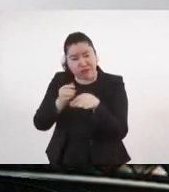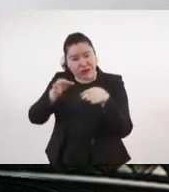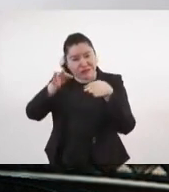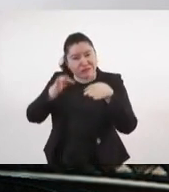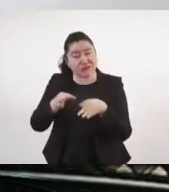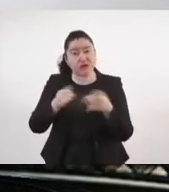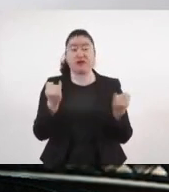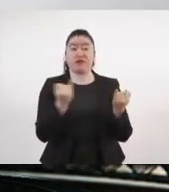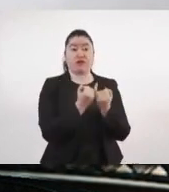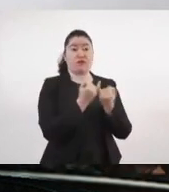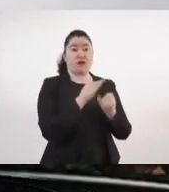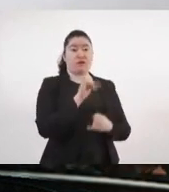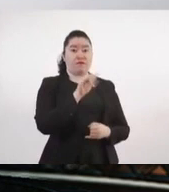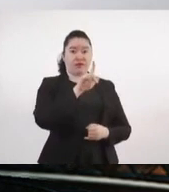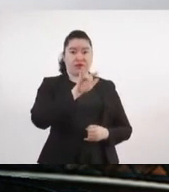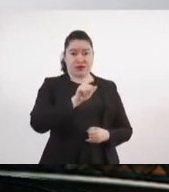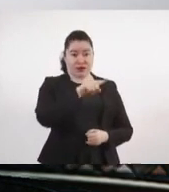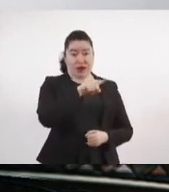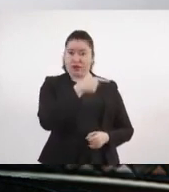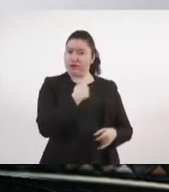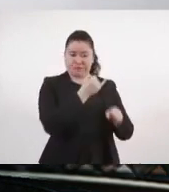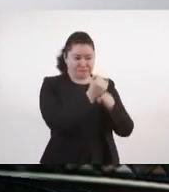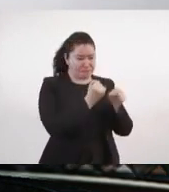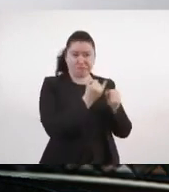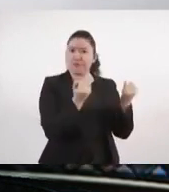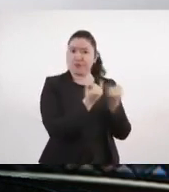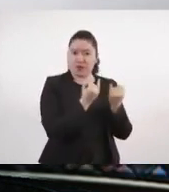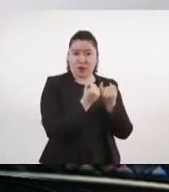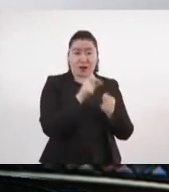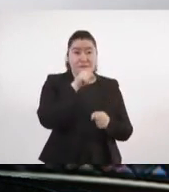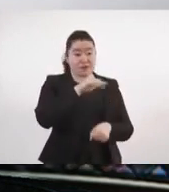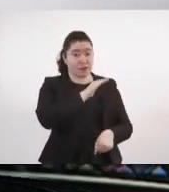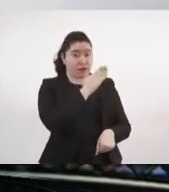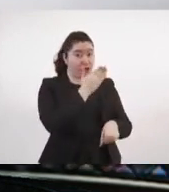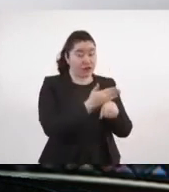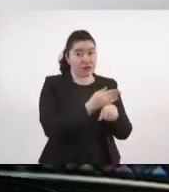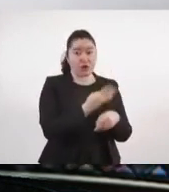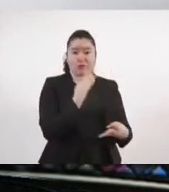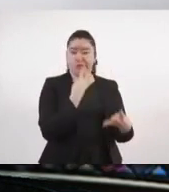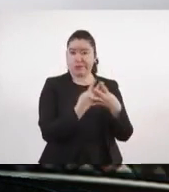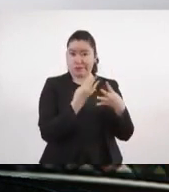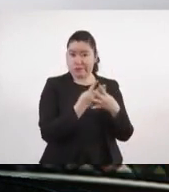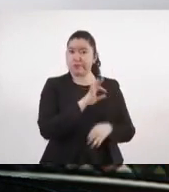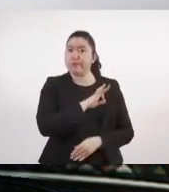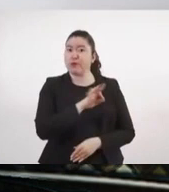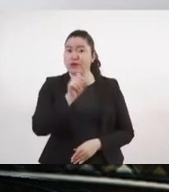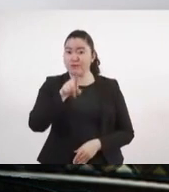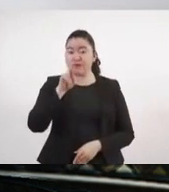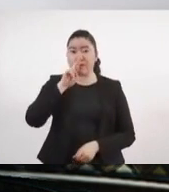General de Justicia que haga los peritajes correspondientes y las sanciones penales, si es que se encuentran